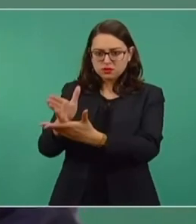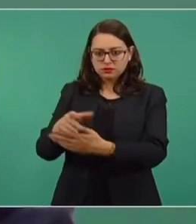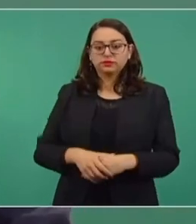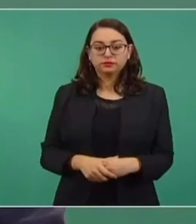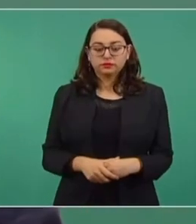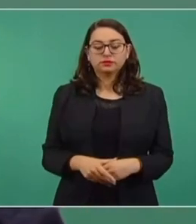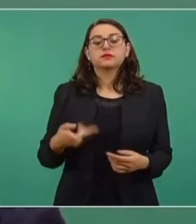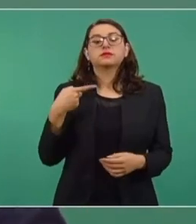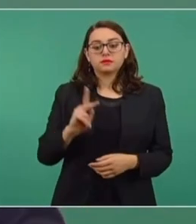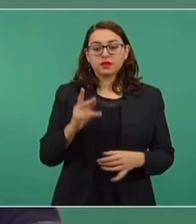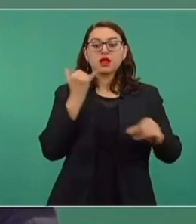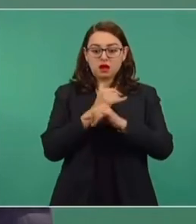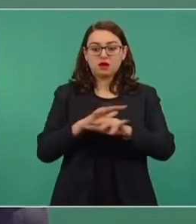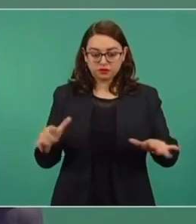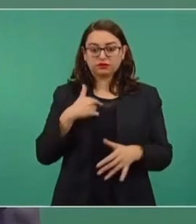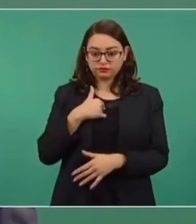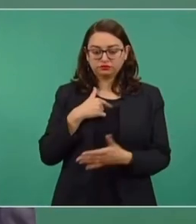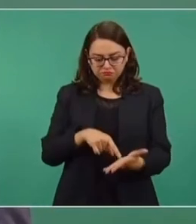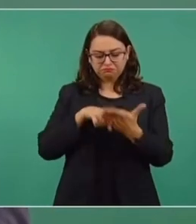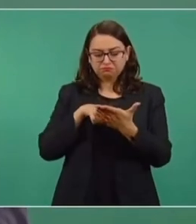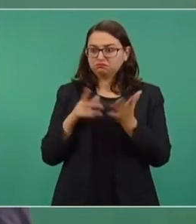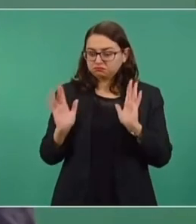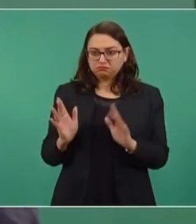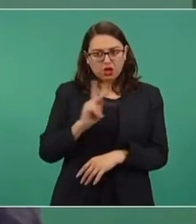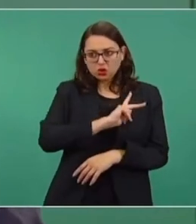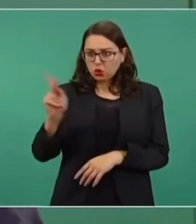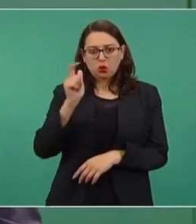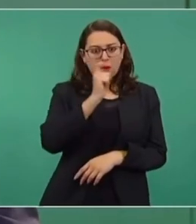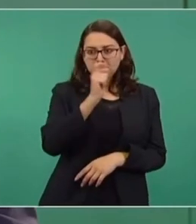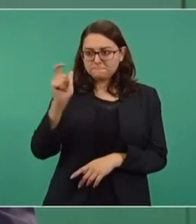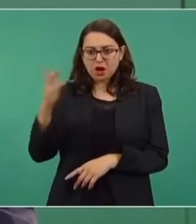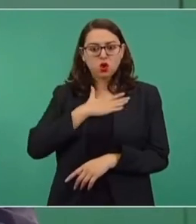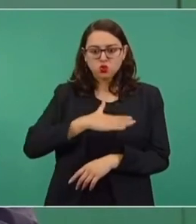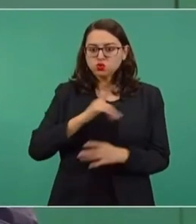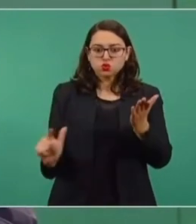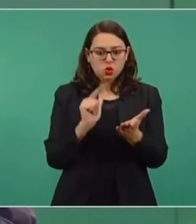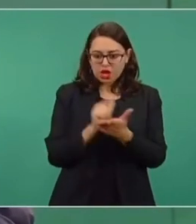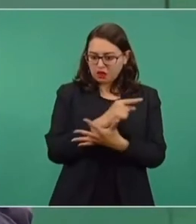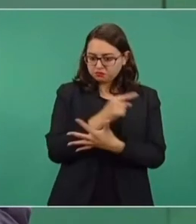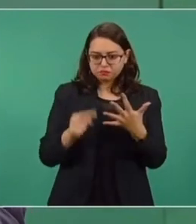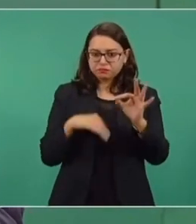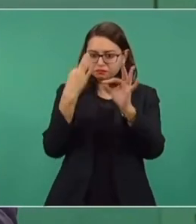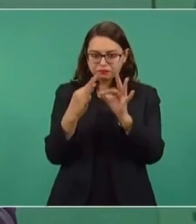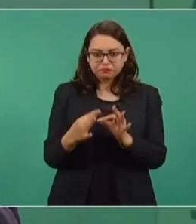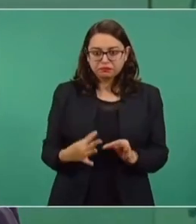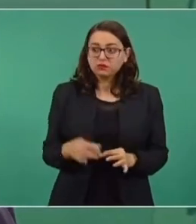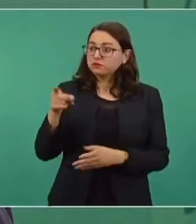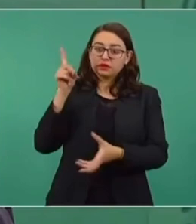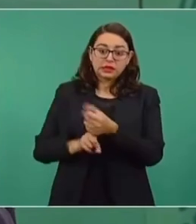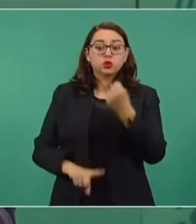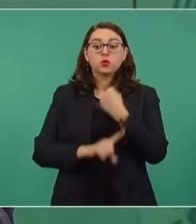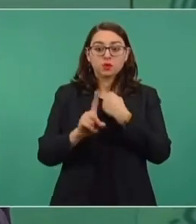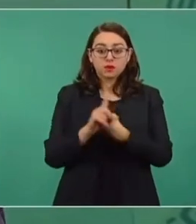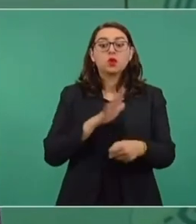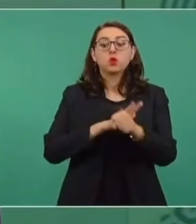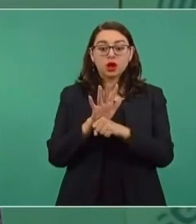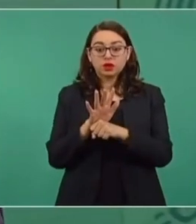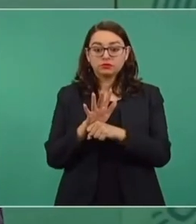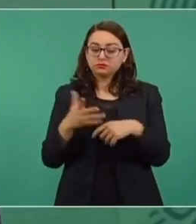Pero tengo la información de que se les está pagando lo justo y que tienen prestaciones. Esta es una disputa por